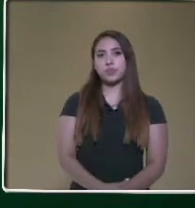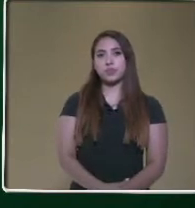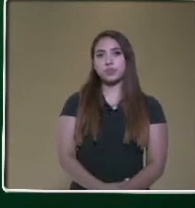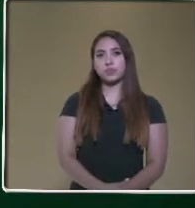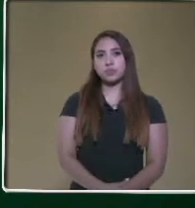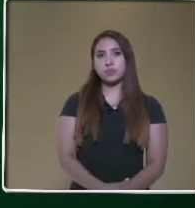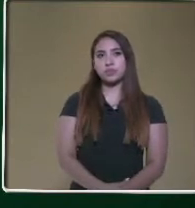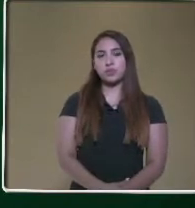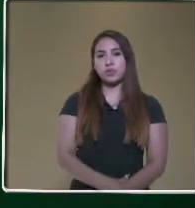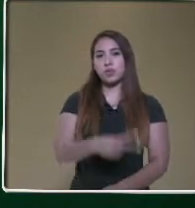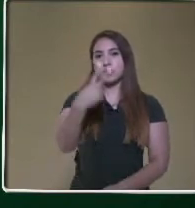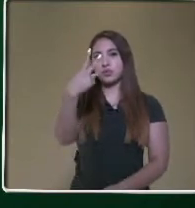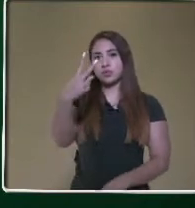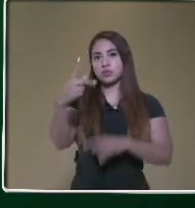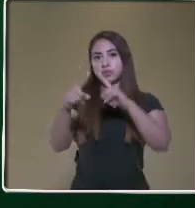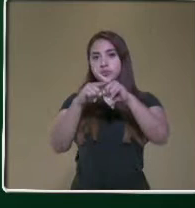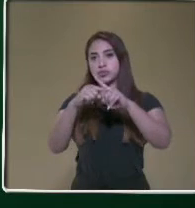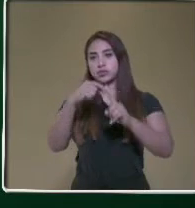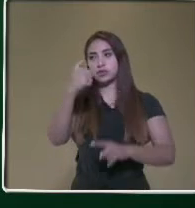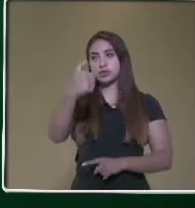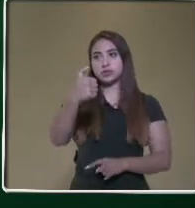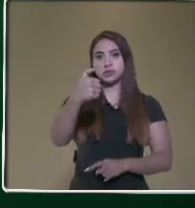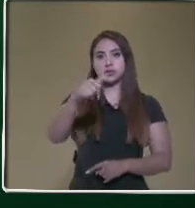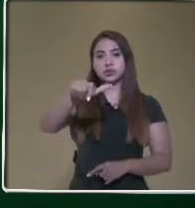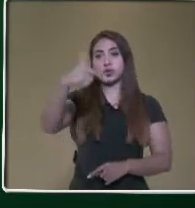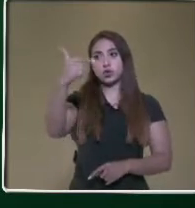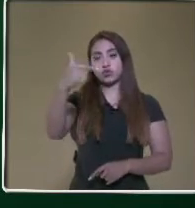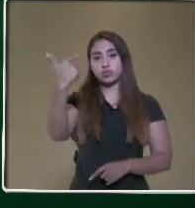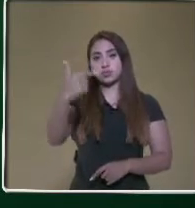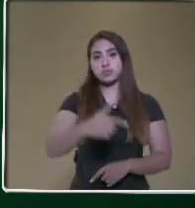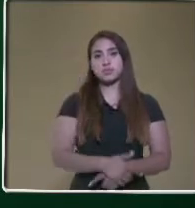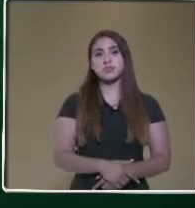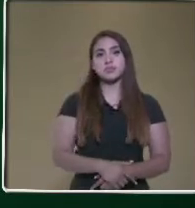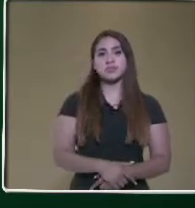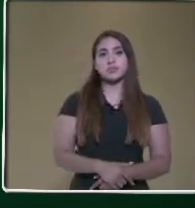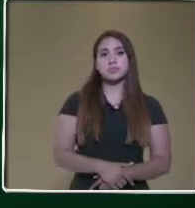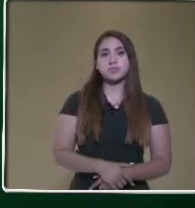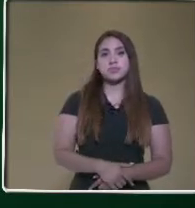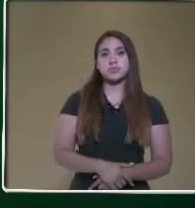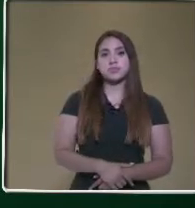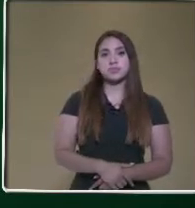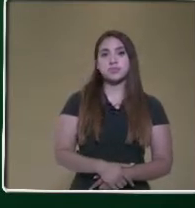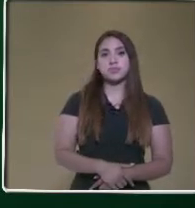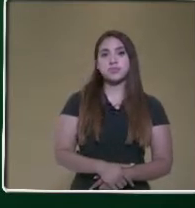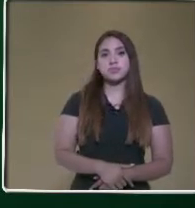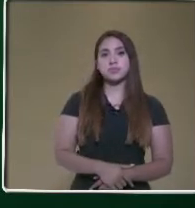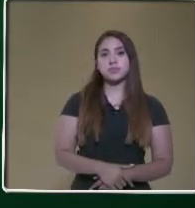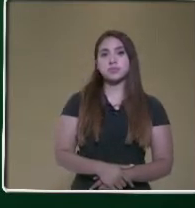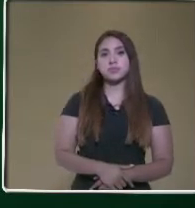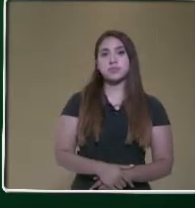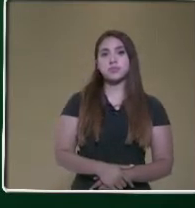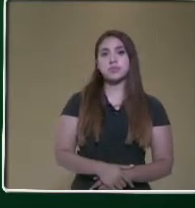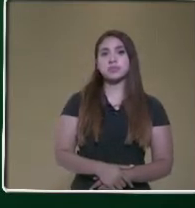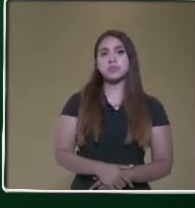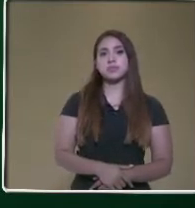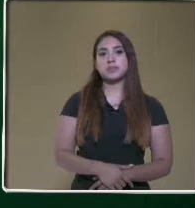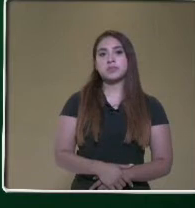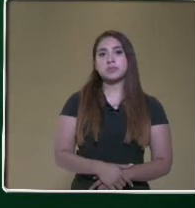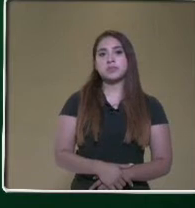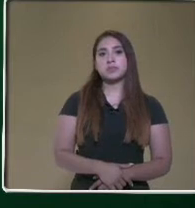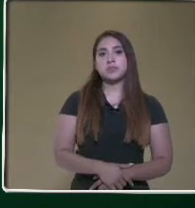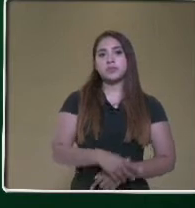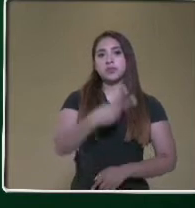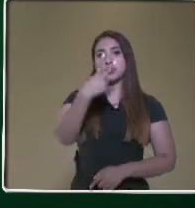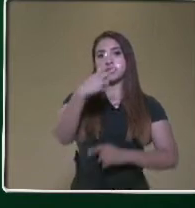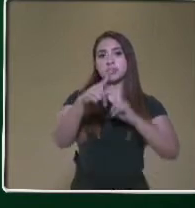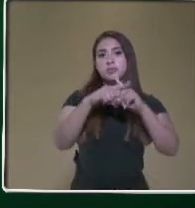2 por 6. 2 por Vamos dejando un espacio. Recordemos. 2 por 6. 12. Y 2 por